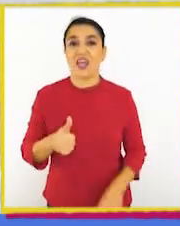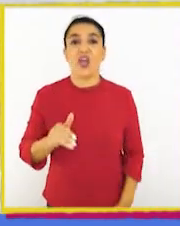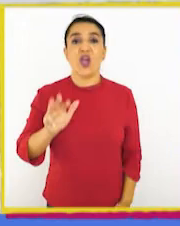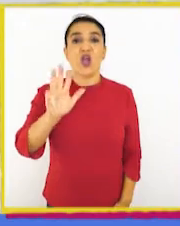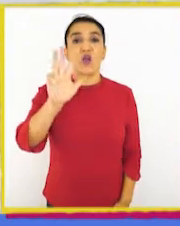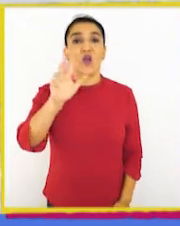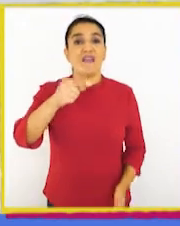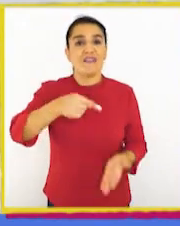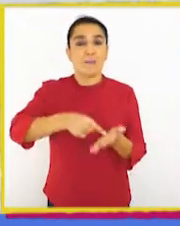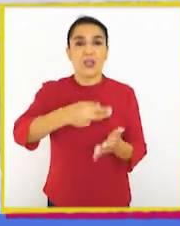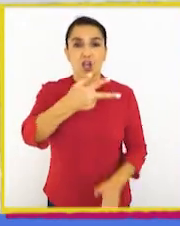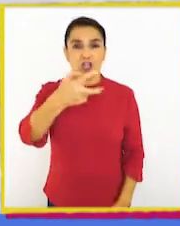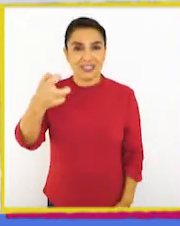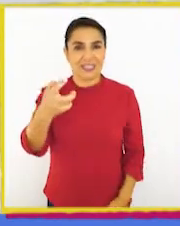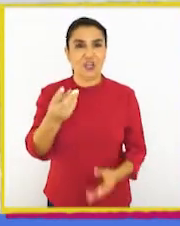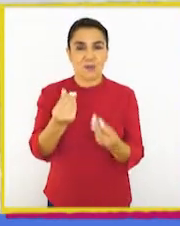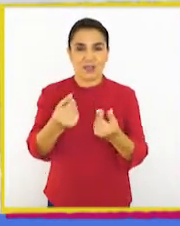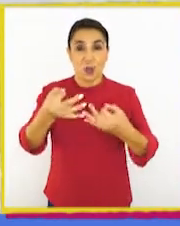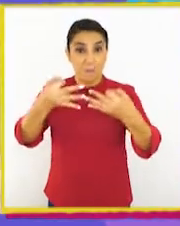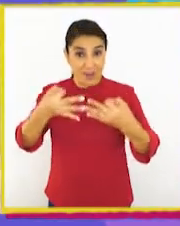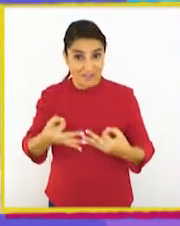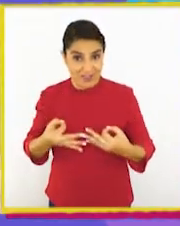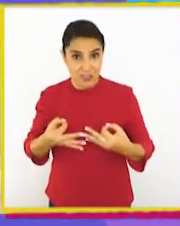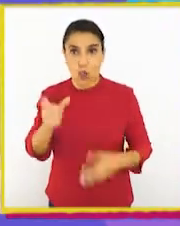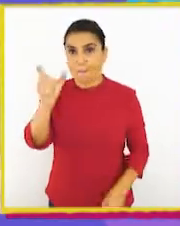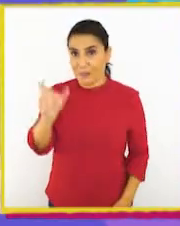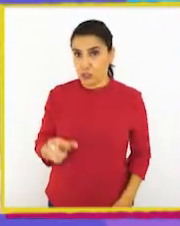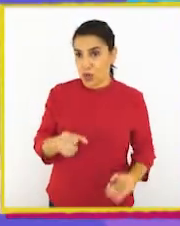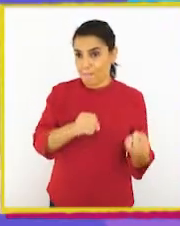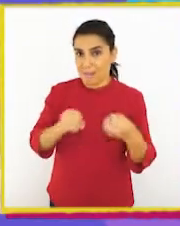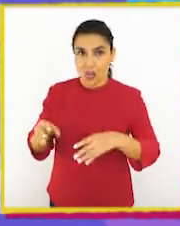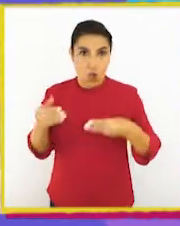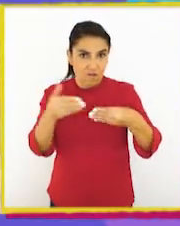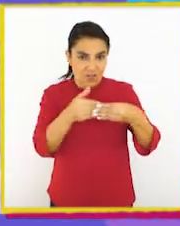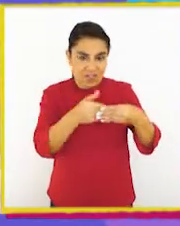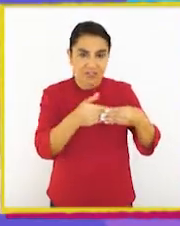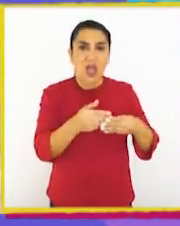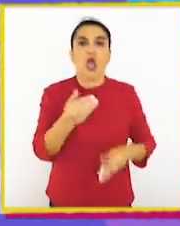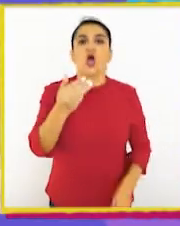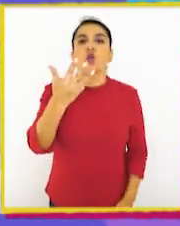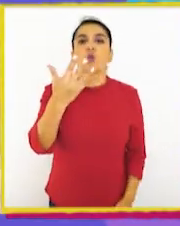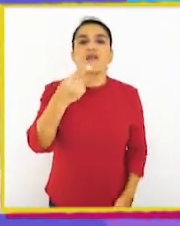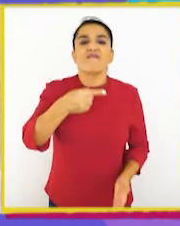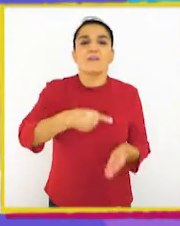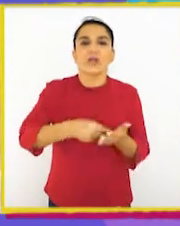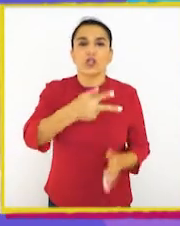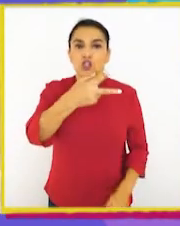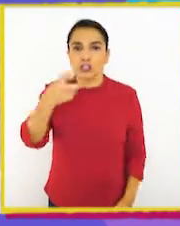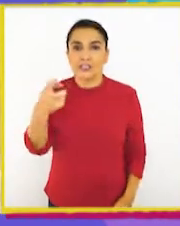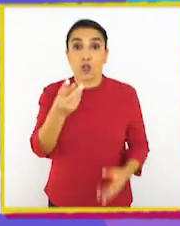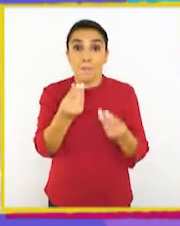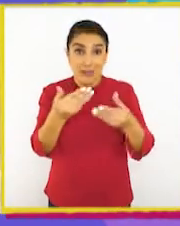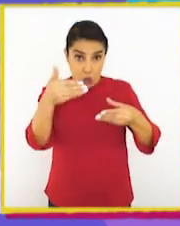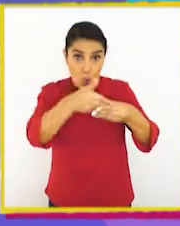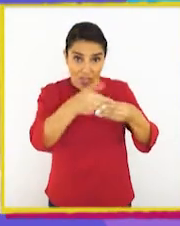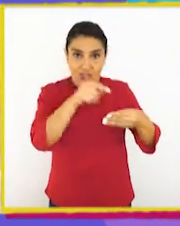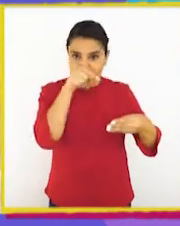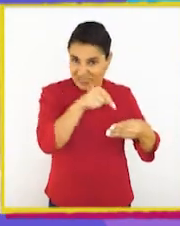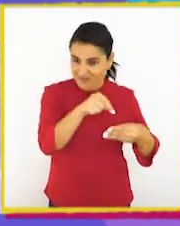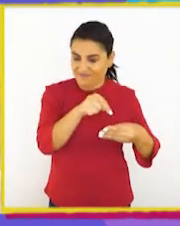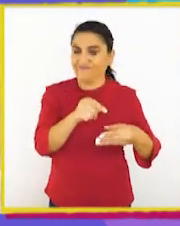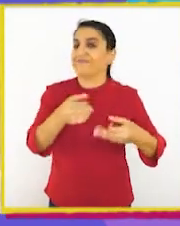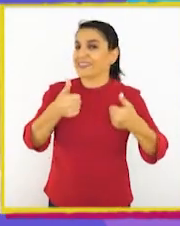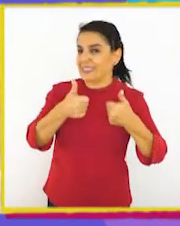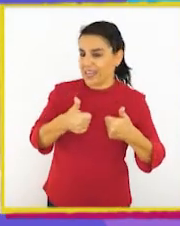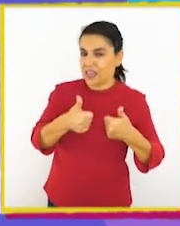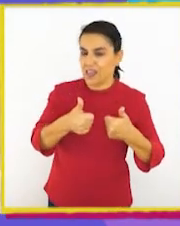¡Excelente! 9.800 pesos. ¡Perfecto! La persona que perdió la billetera tiene 9.800 pesos aquí adentro.